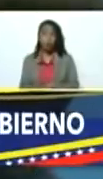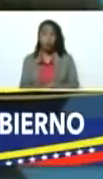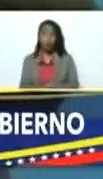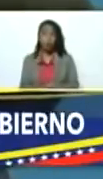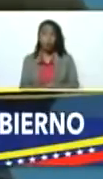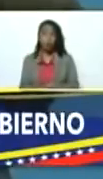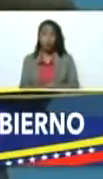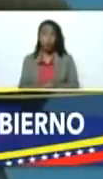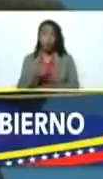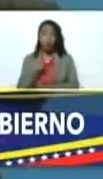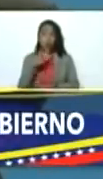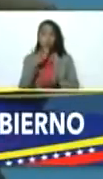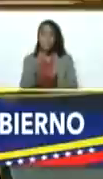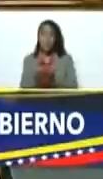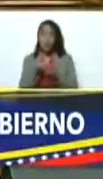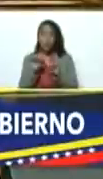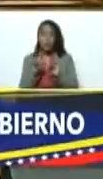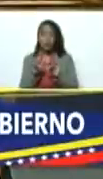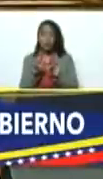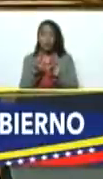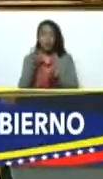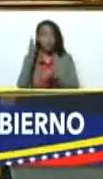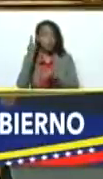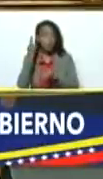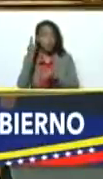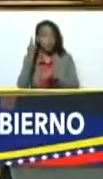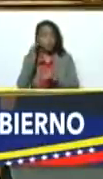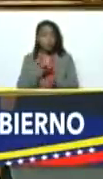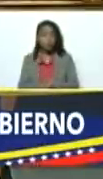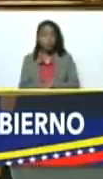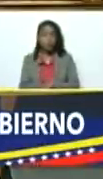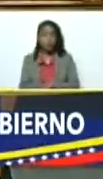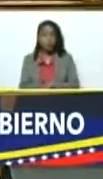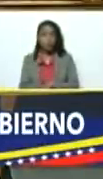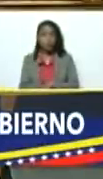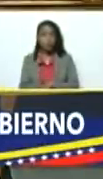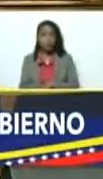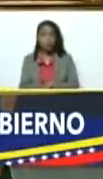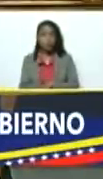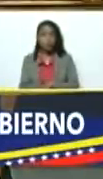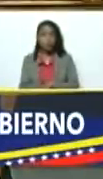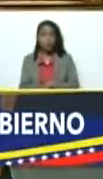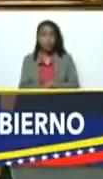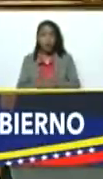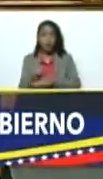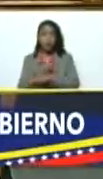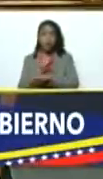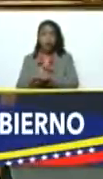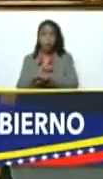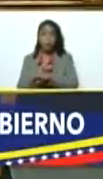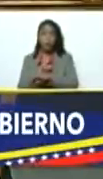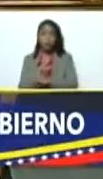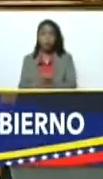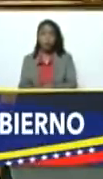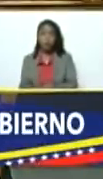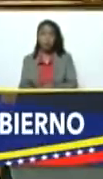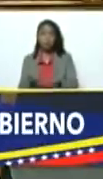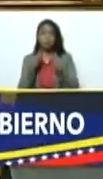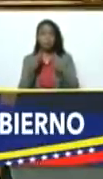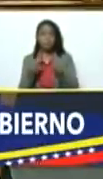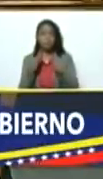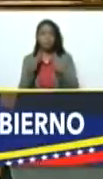yo le pido a la secretaría ejecutiva bueno la celeridad para